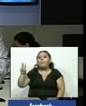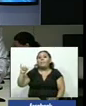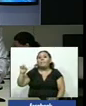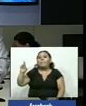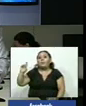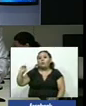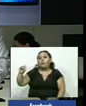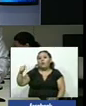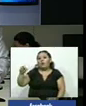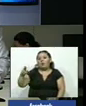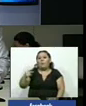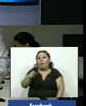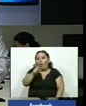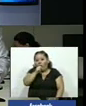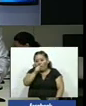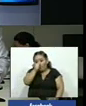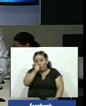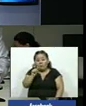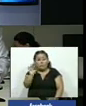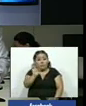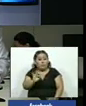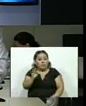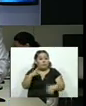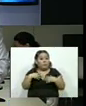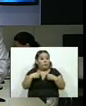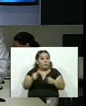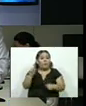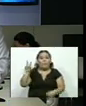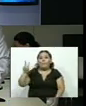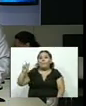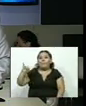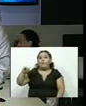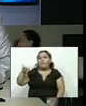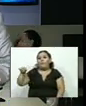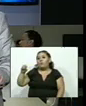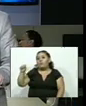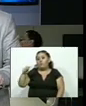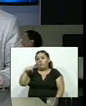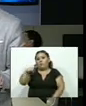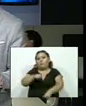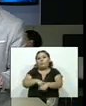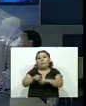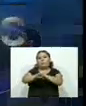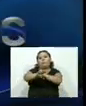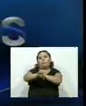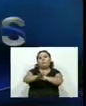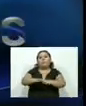para gripe y tos salud calidad vijosa vamos a comerciales